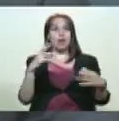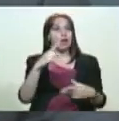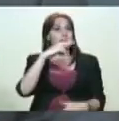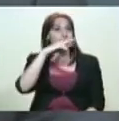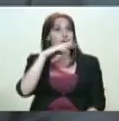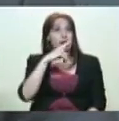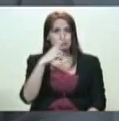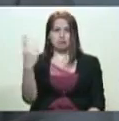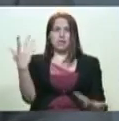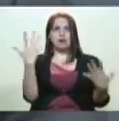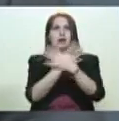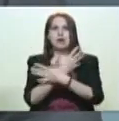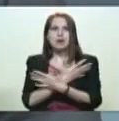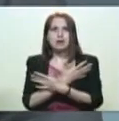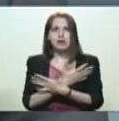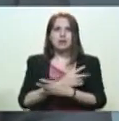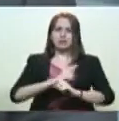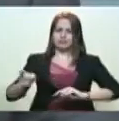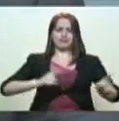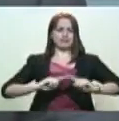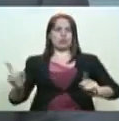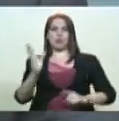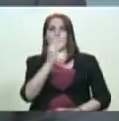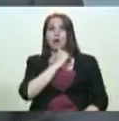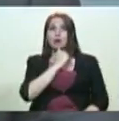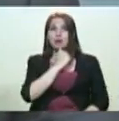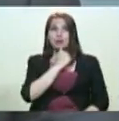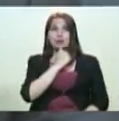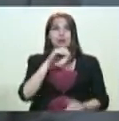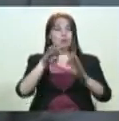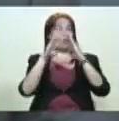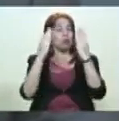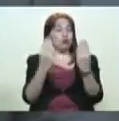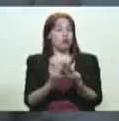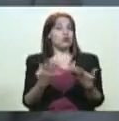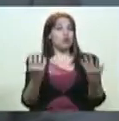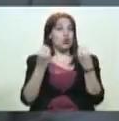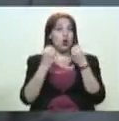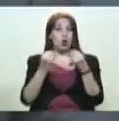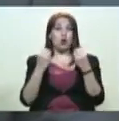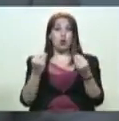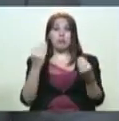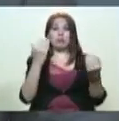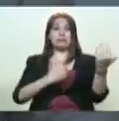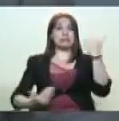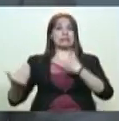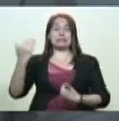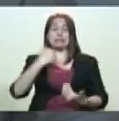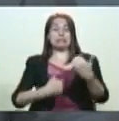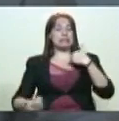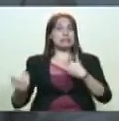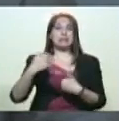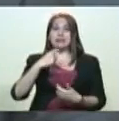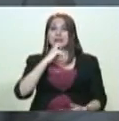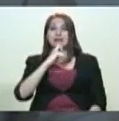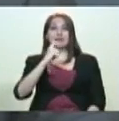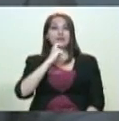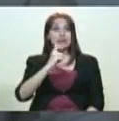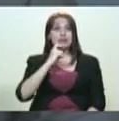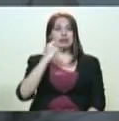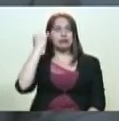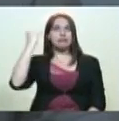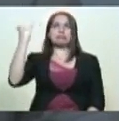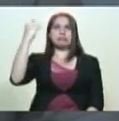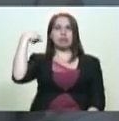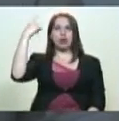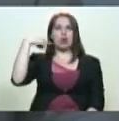descoordinada. Eso es una noticia mala para el mundo, porque estamos a merced de, digamos, aventuras, de iniciativas